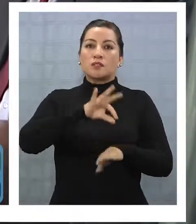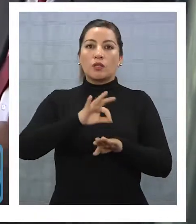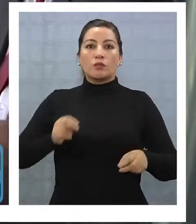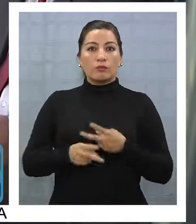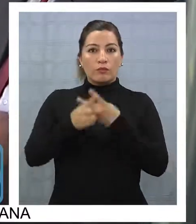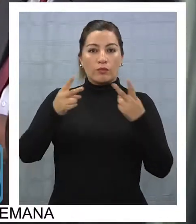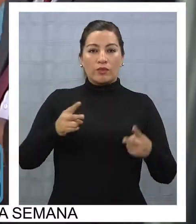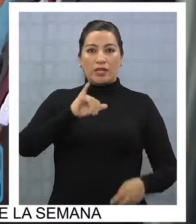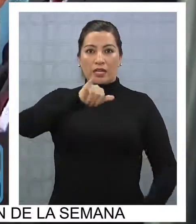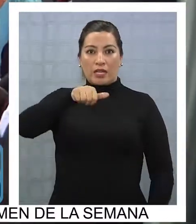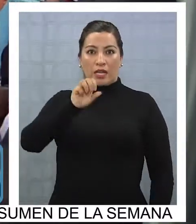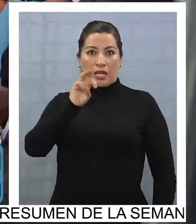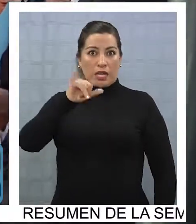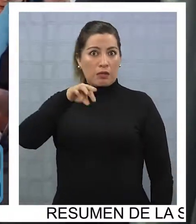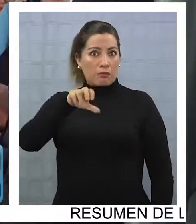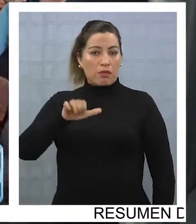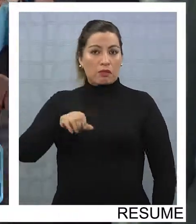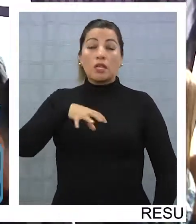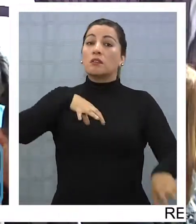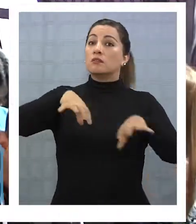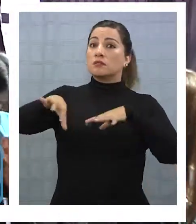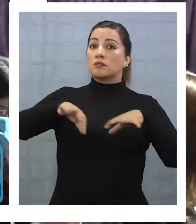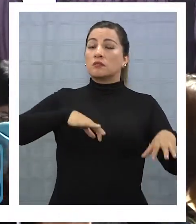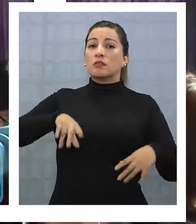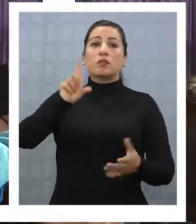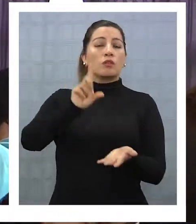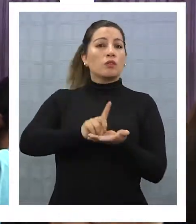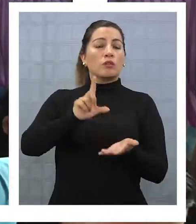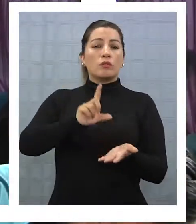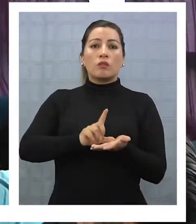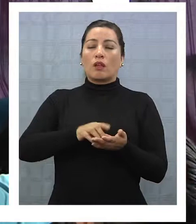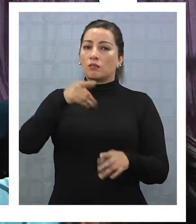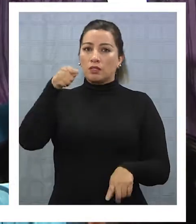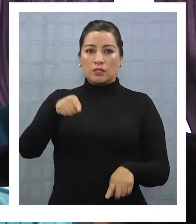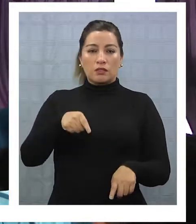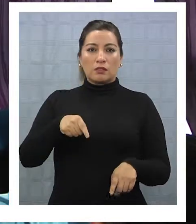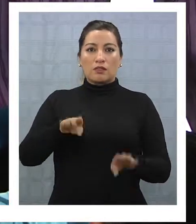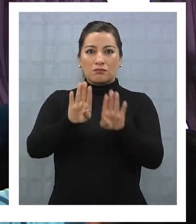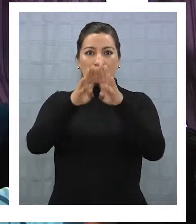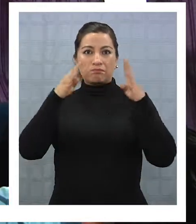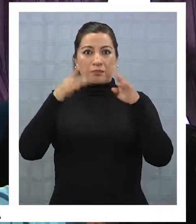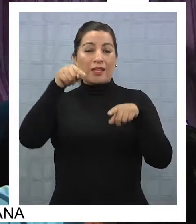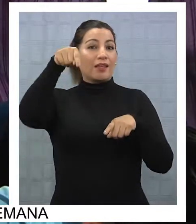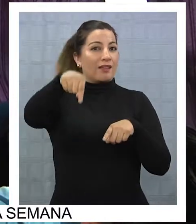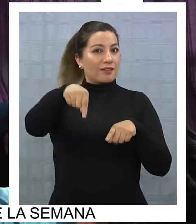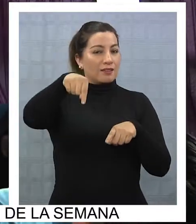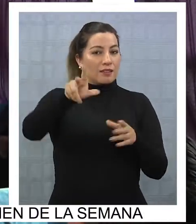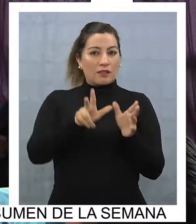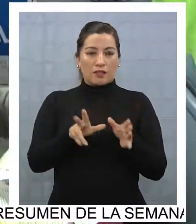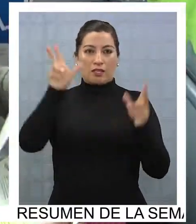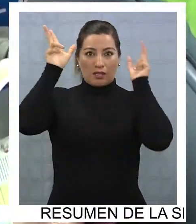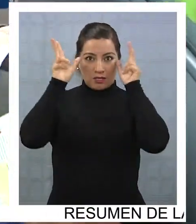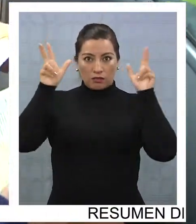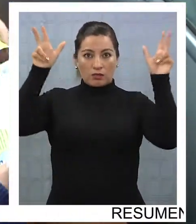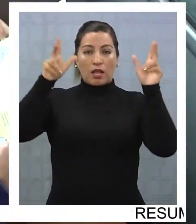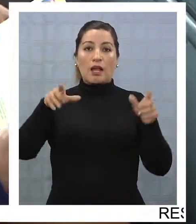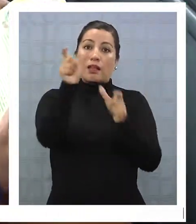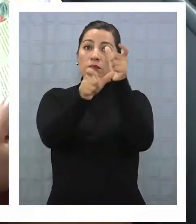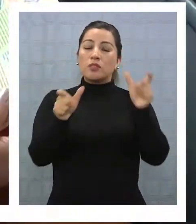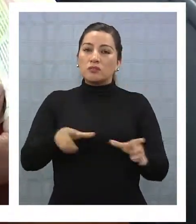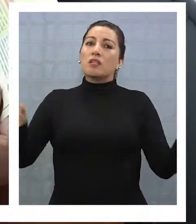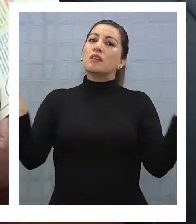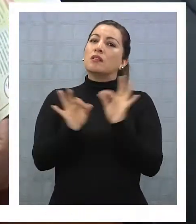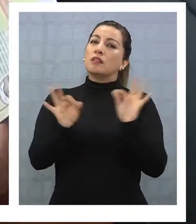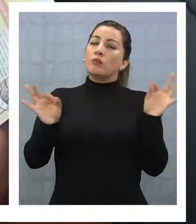Barrows. La actividad tuvo lugar en el sector dispuesto para la salida al poblado, donde se explicó a los peregrinos